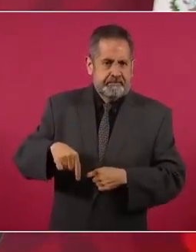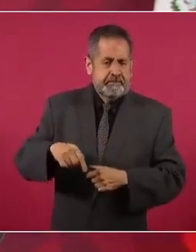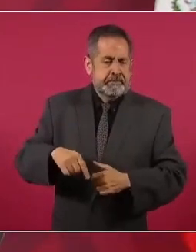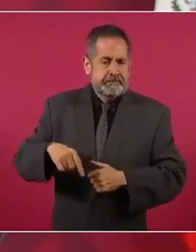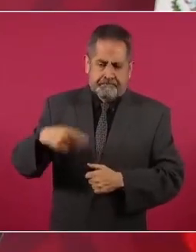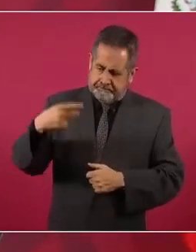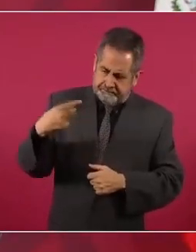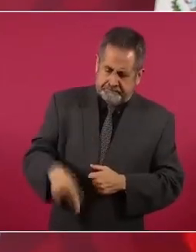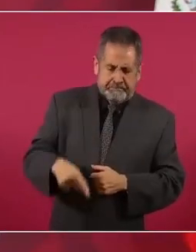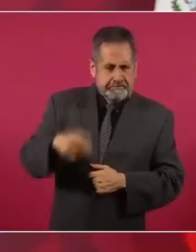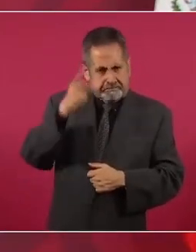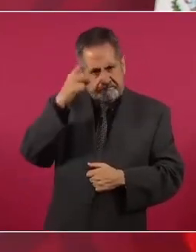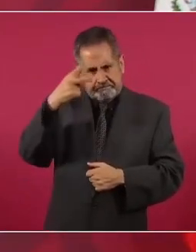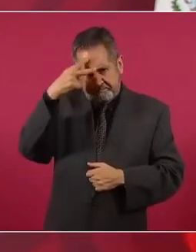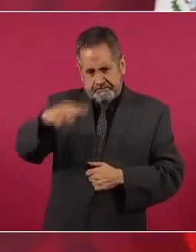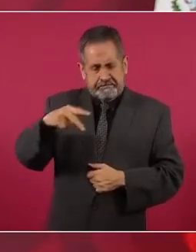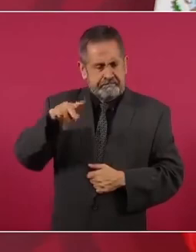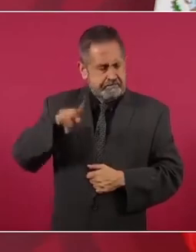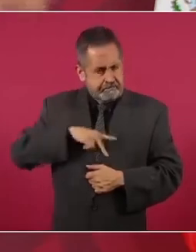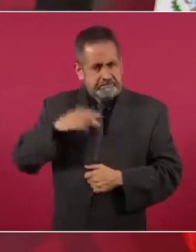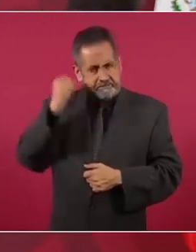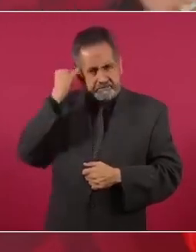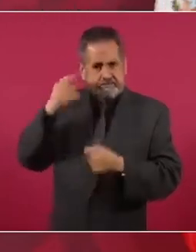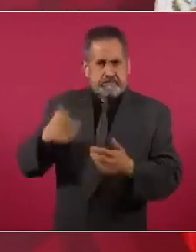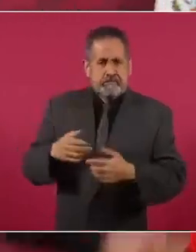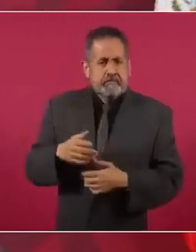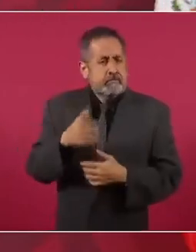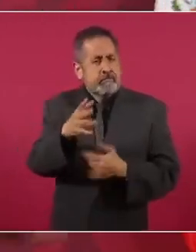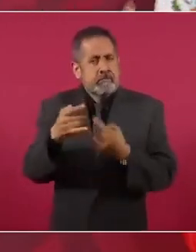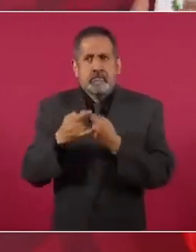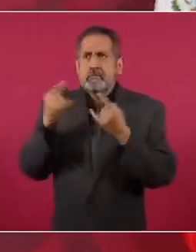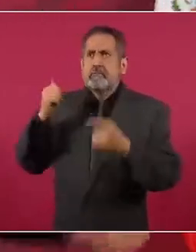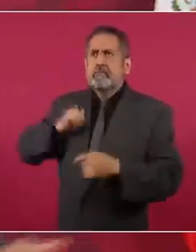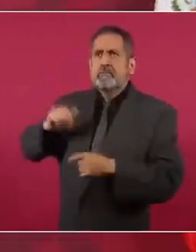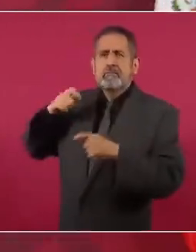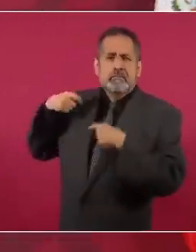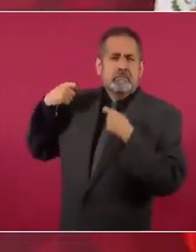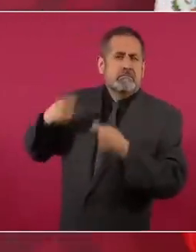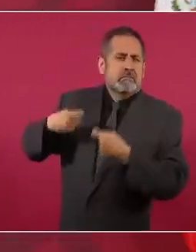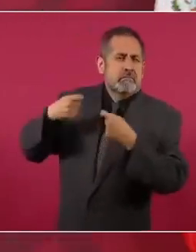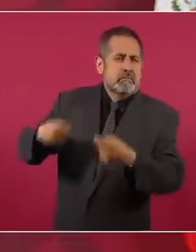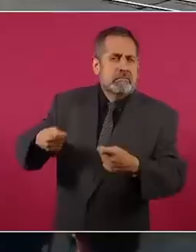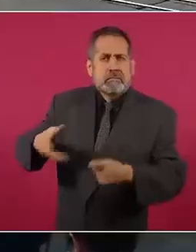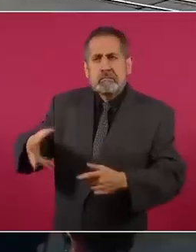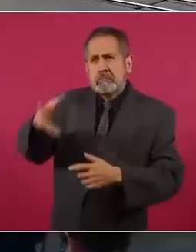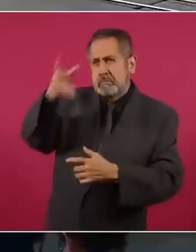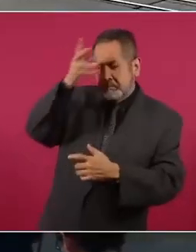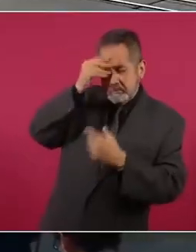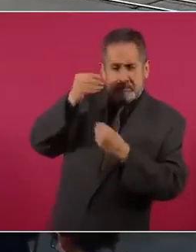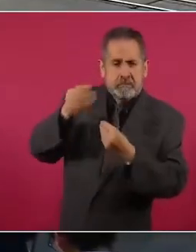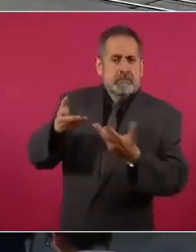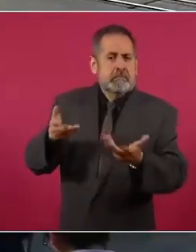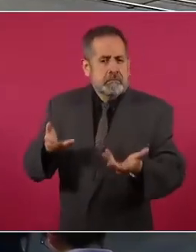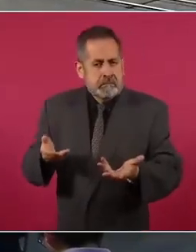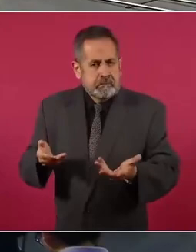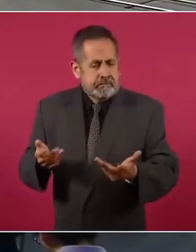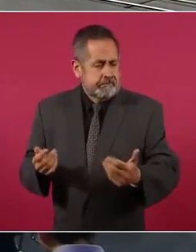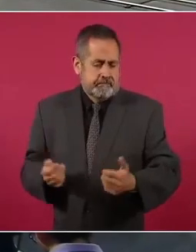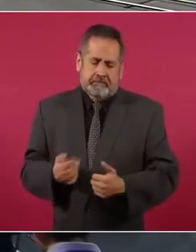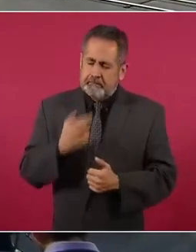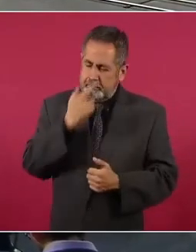el nuestro y con la historia que tenemos y las enseñanzas ¿en dónde vamos